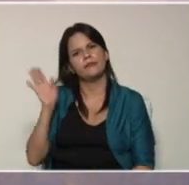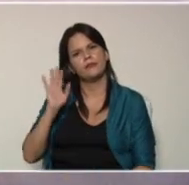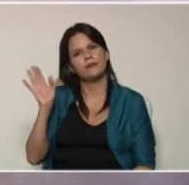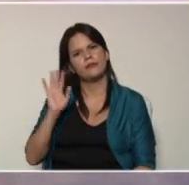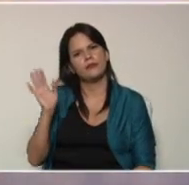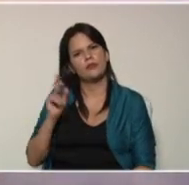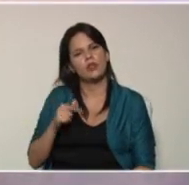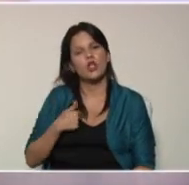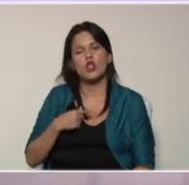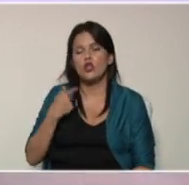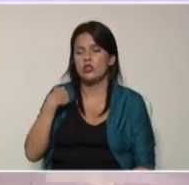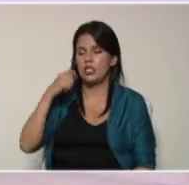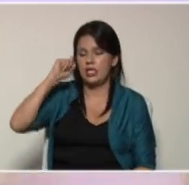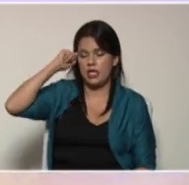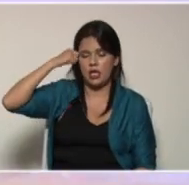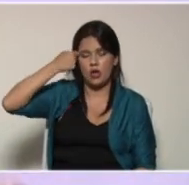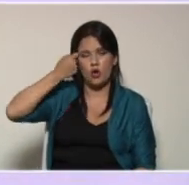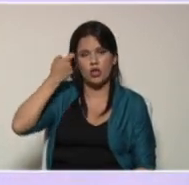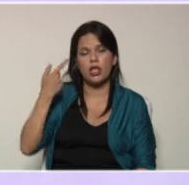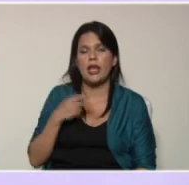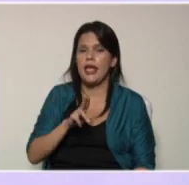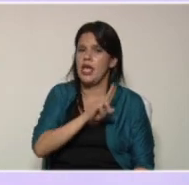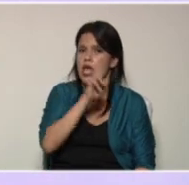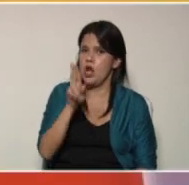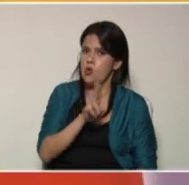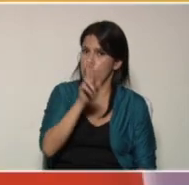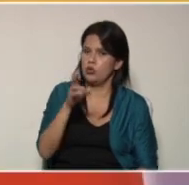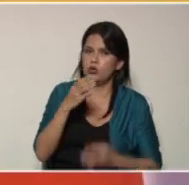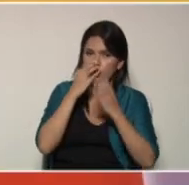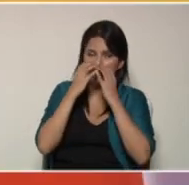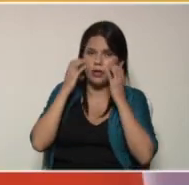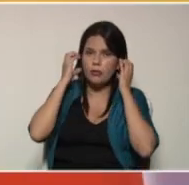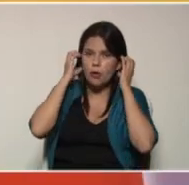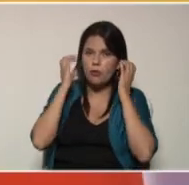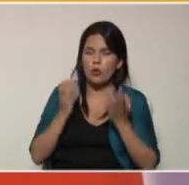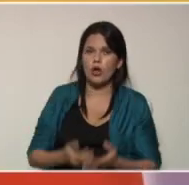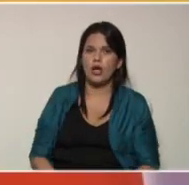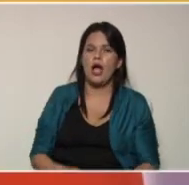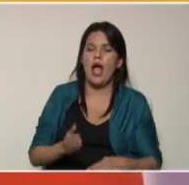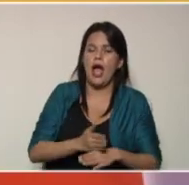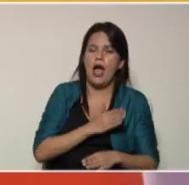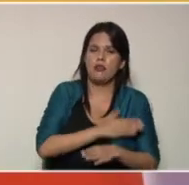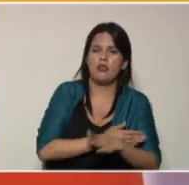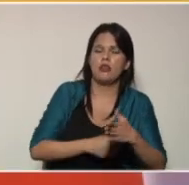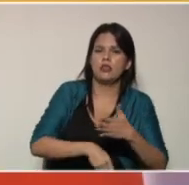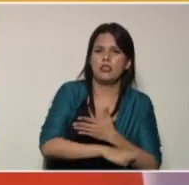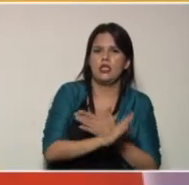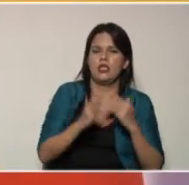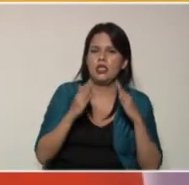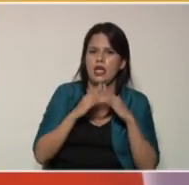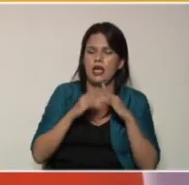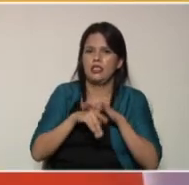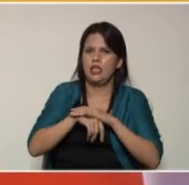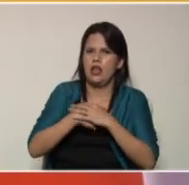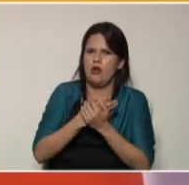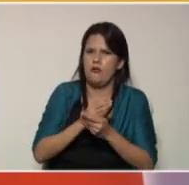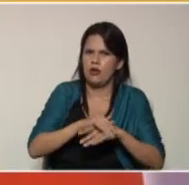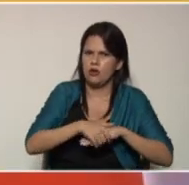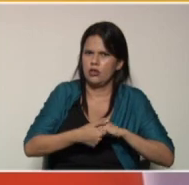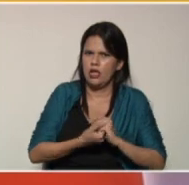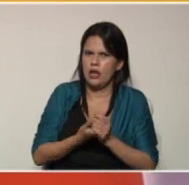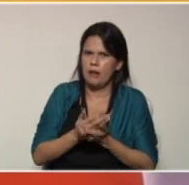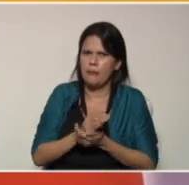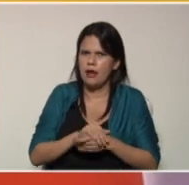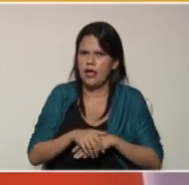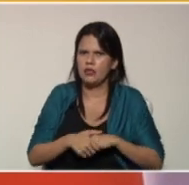ante ustedes no sin antes recordarles el uso frecuente el uso del tapabocas antes de salir de casa el lavado frecuente de las manos